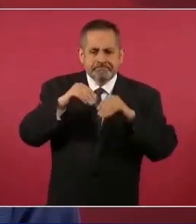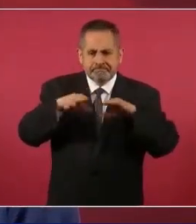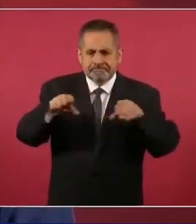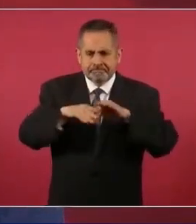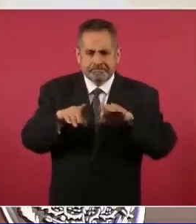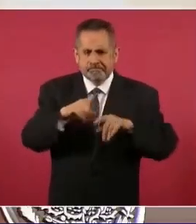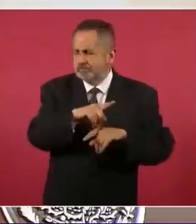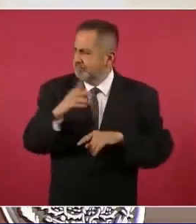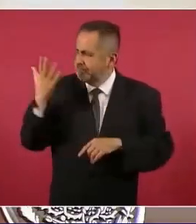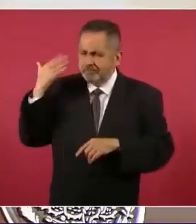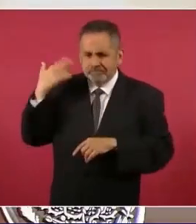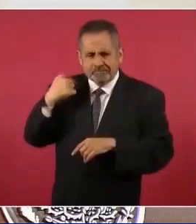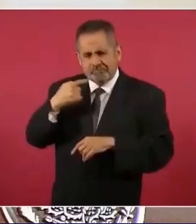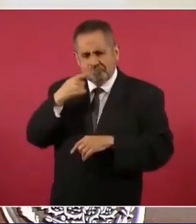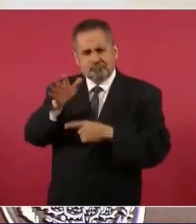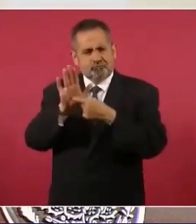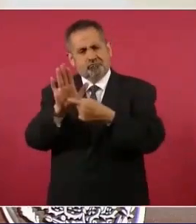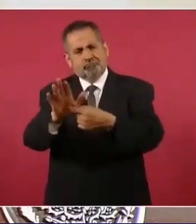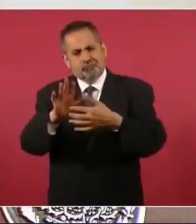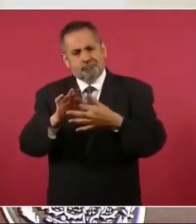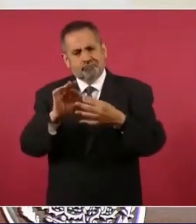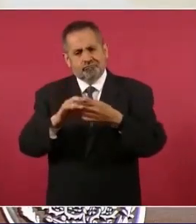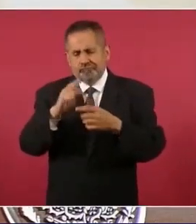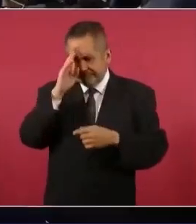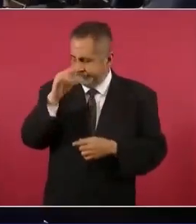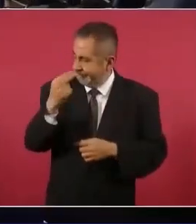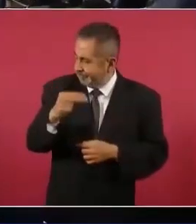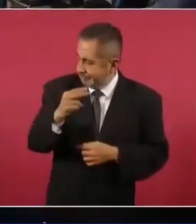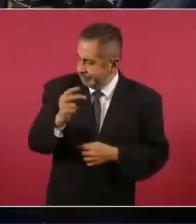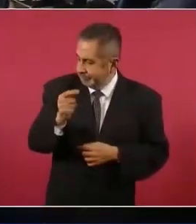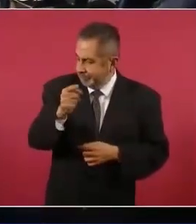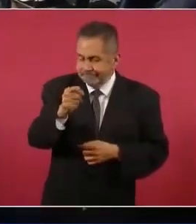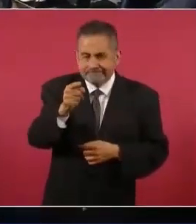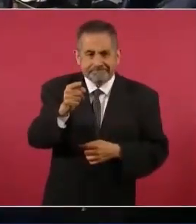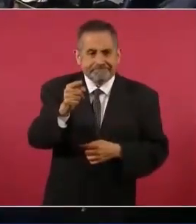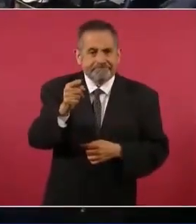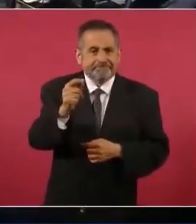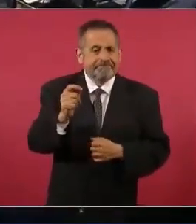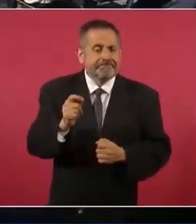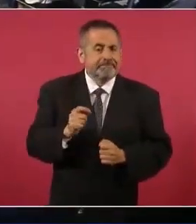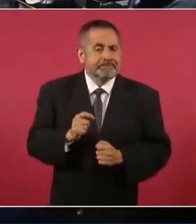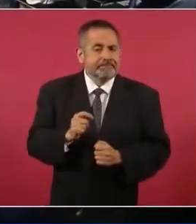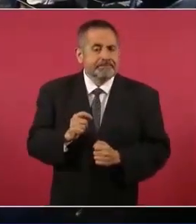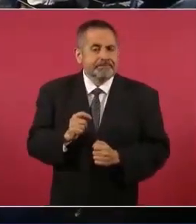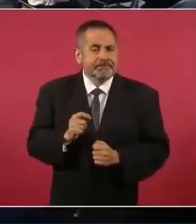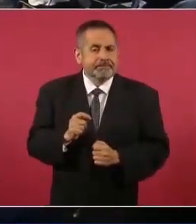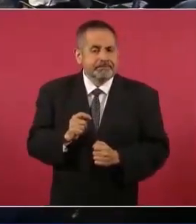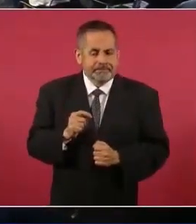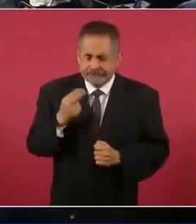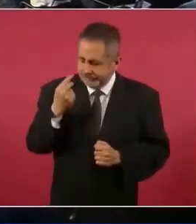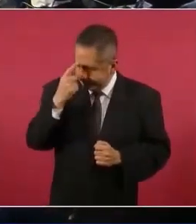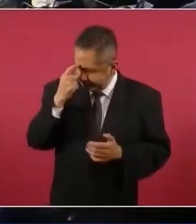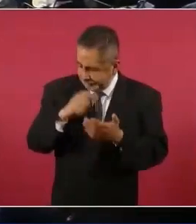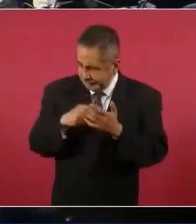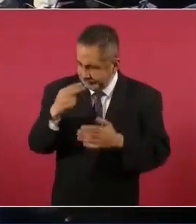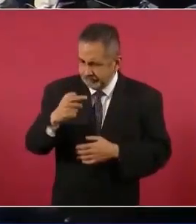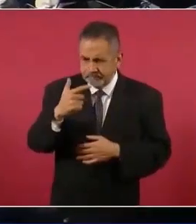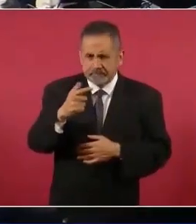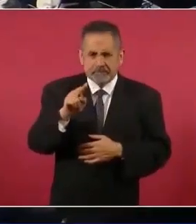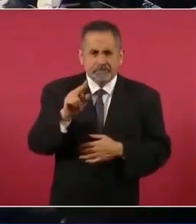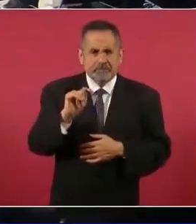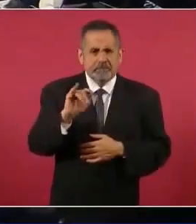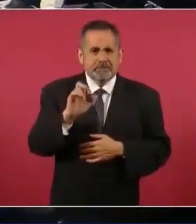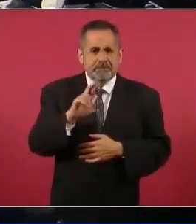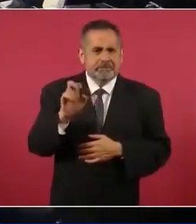uno que ya mencioné aquí, señor, creo que Gutiérrez,